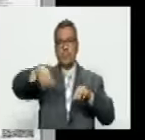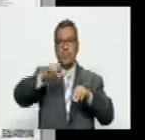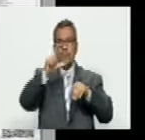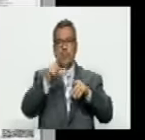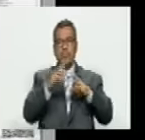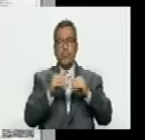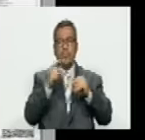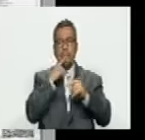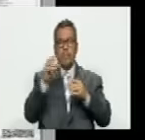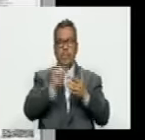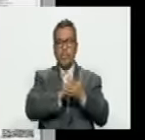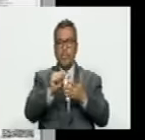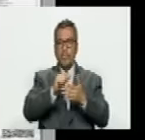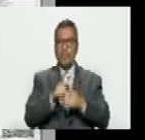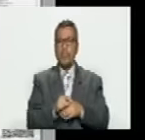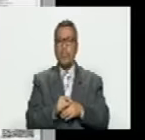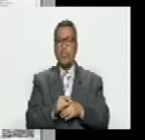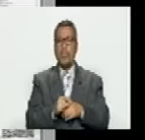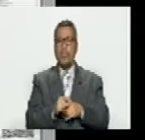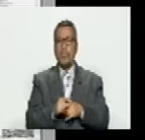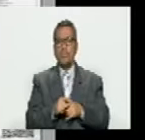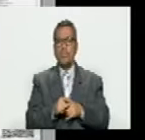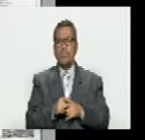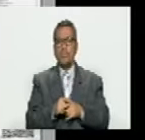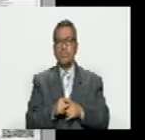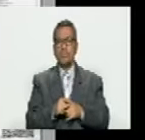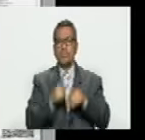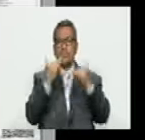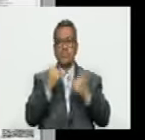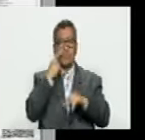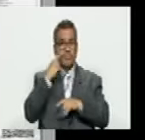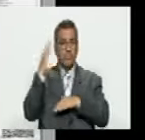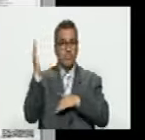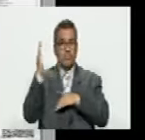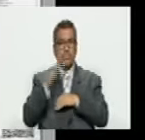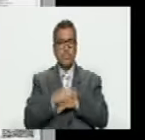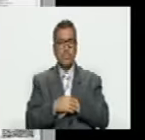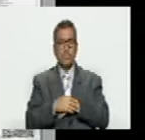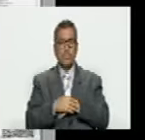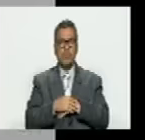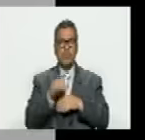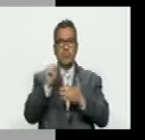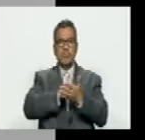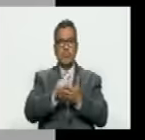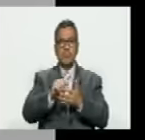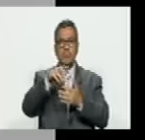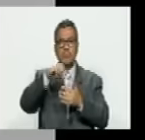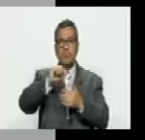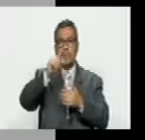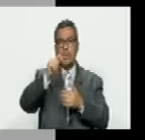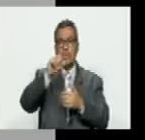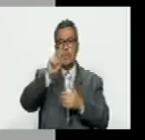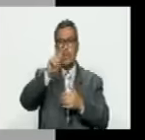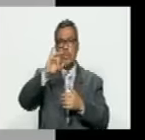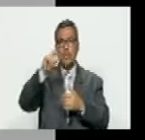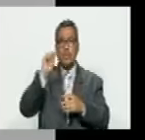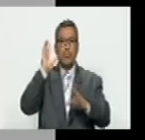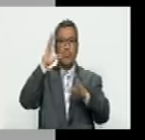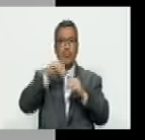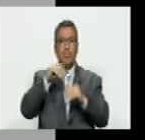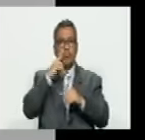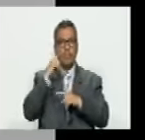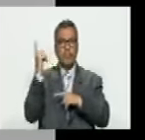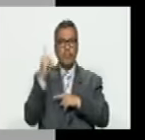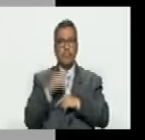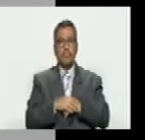el siguiente artículo ahí ya viene la imagen el artículo de alta vista los resultados de alta vista ahí